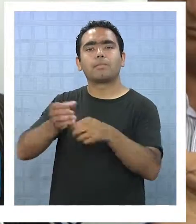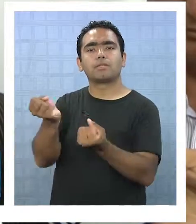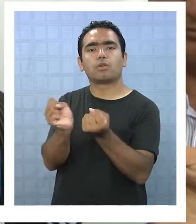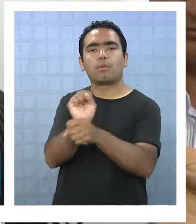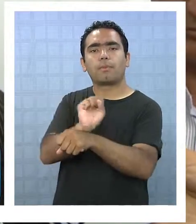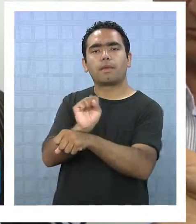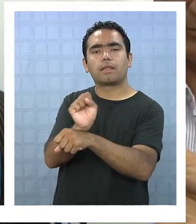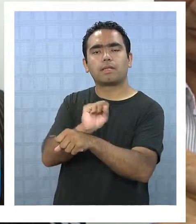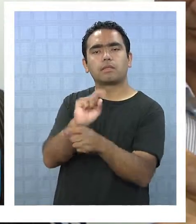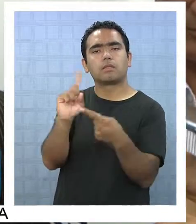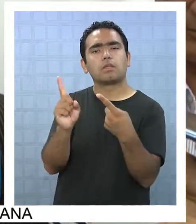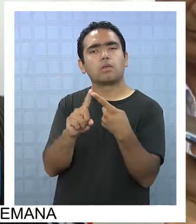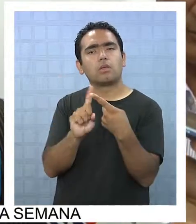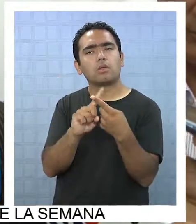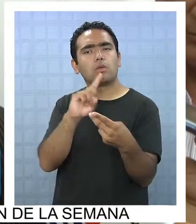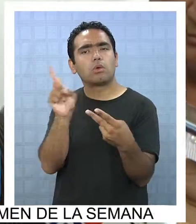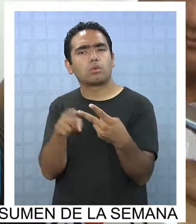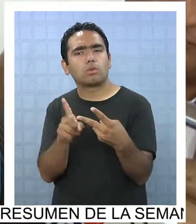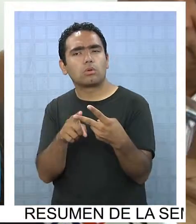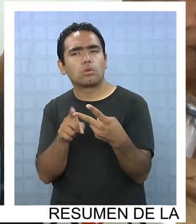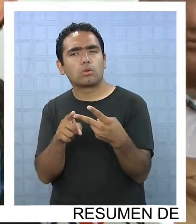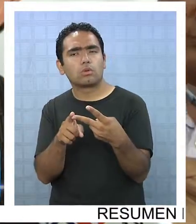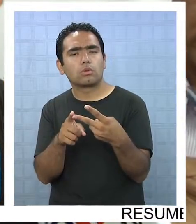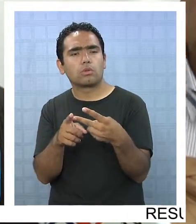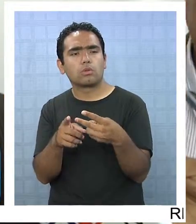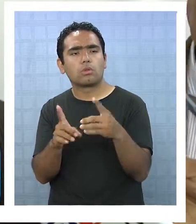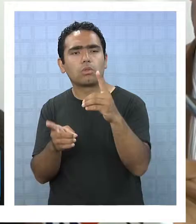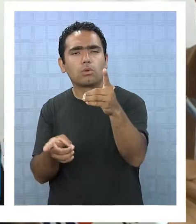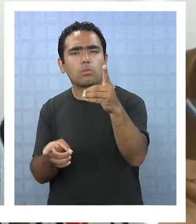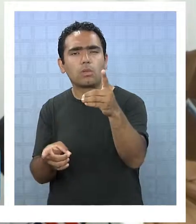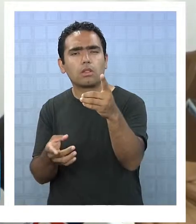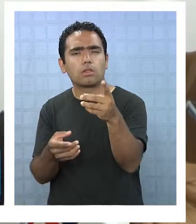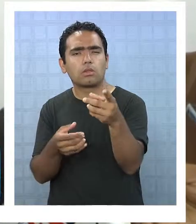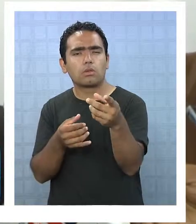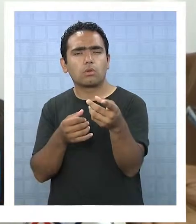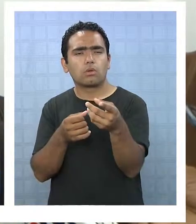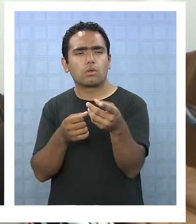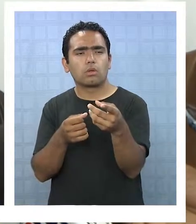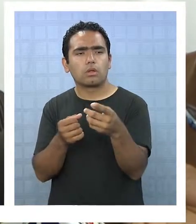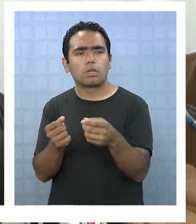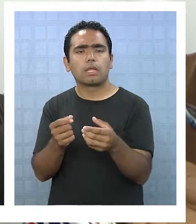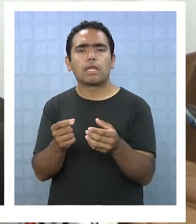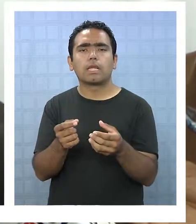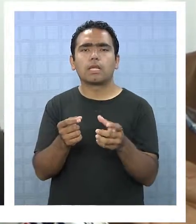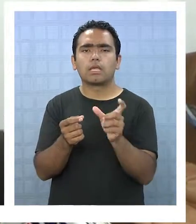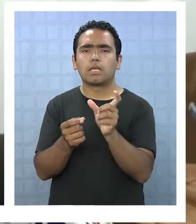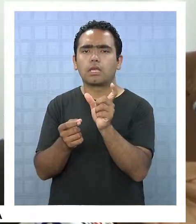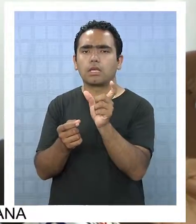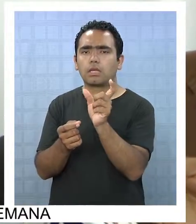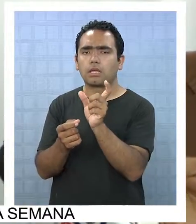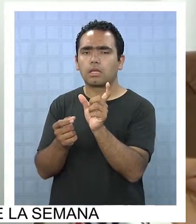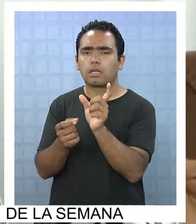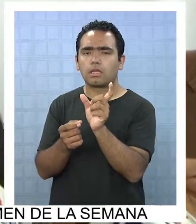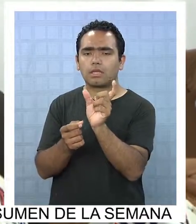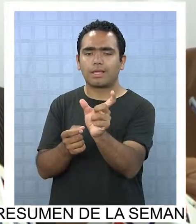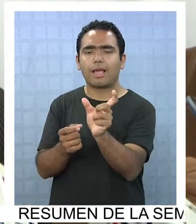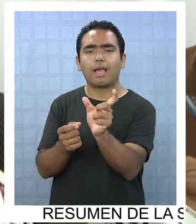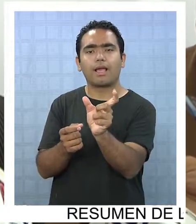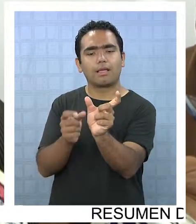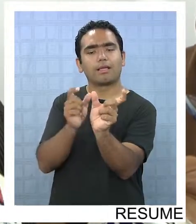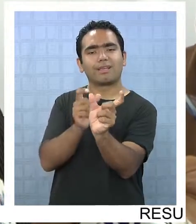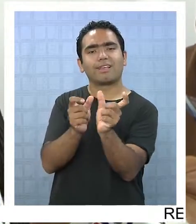el carnet y fotocopio de la sola identidad.